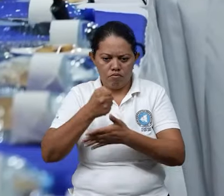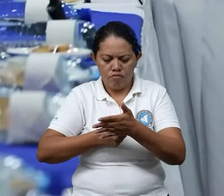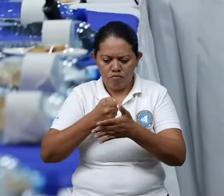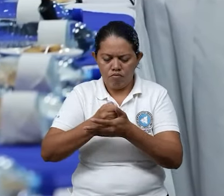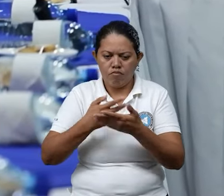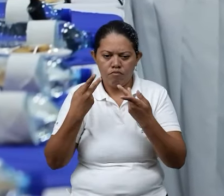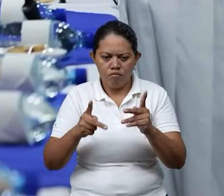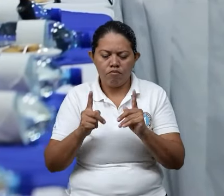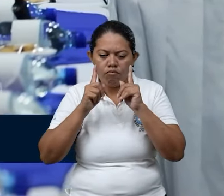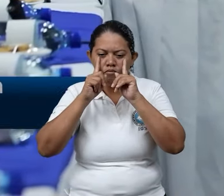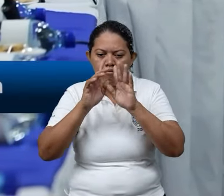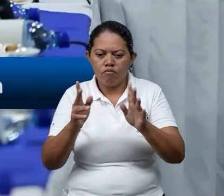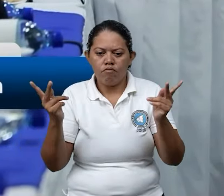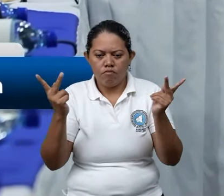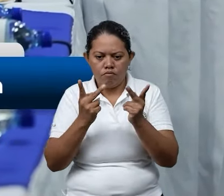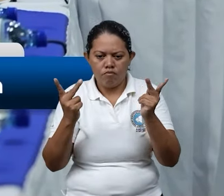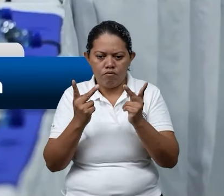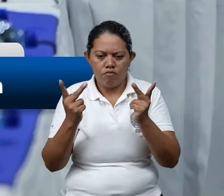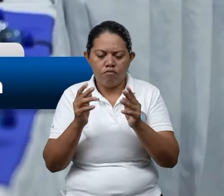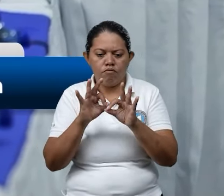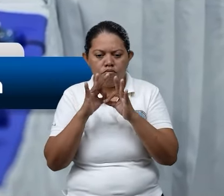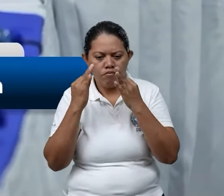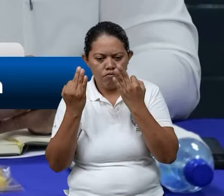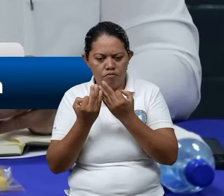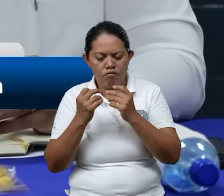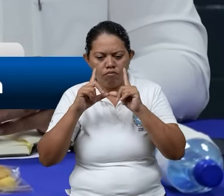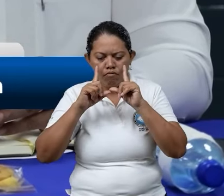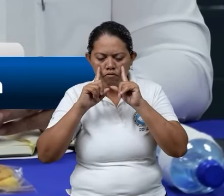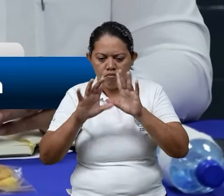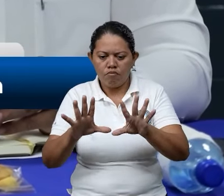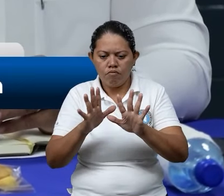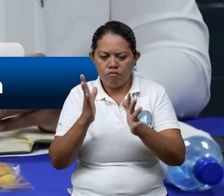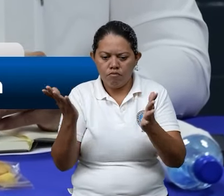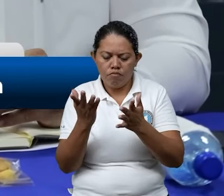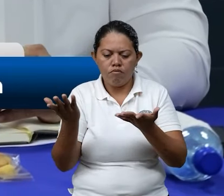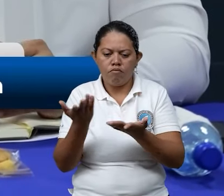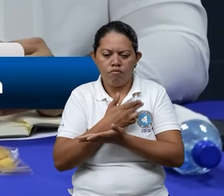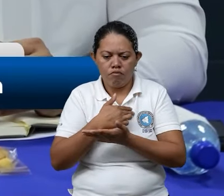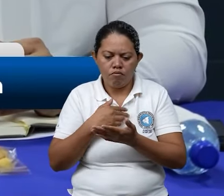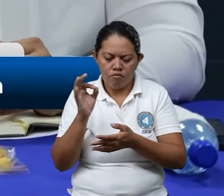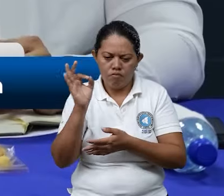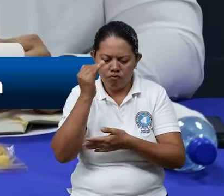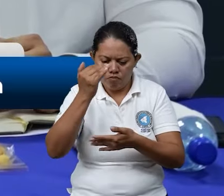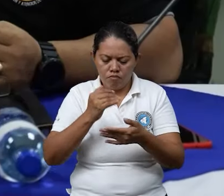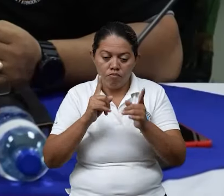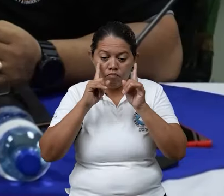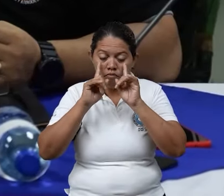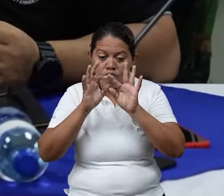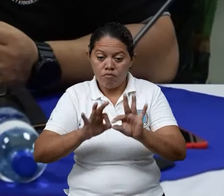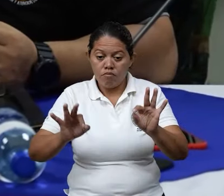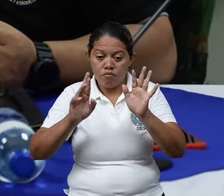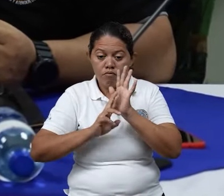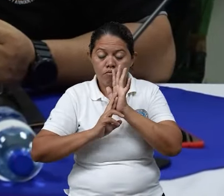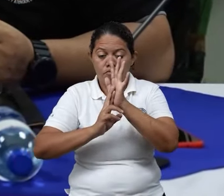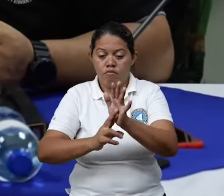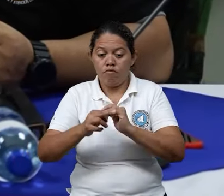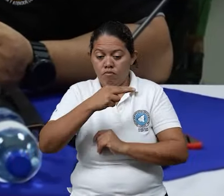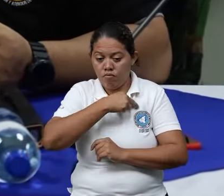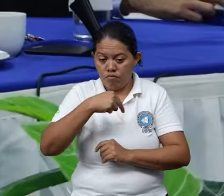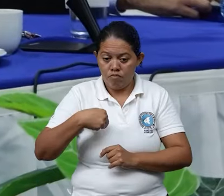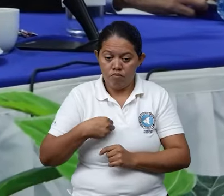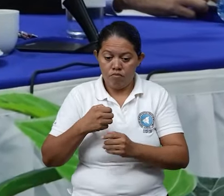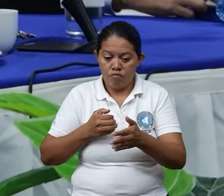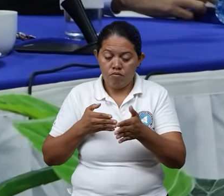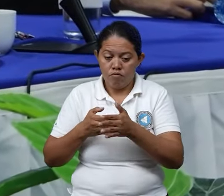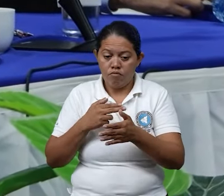el sistema para salvaguardar la vida de las familias nicaragüenses mediante las acciones de prevención y respuesta ante